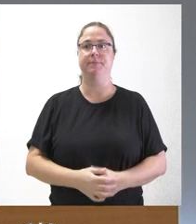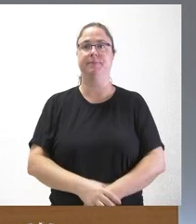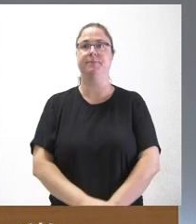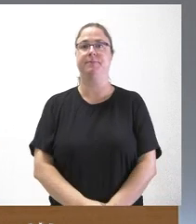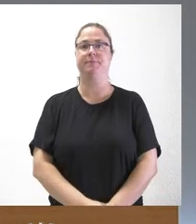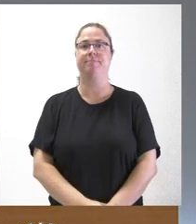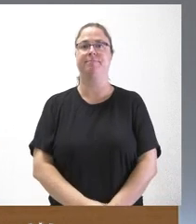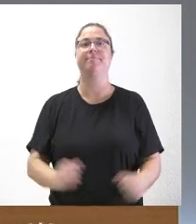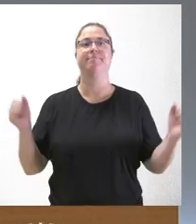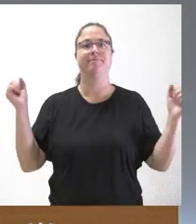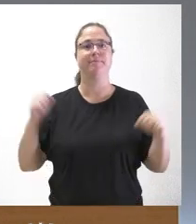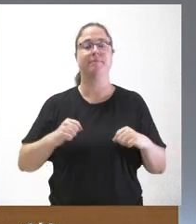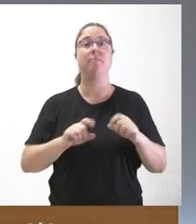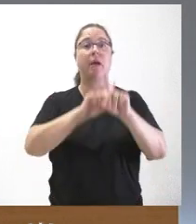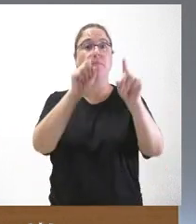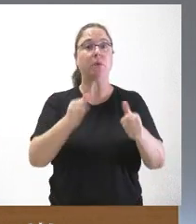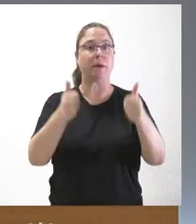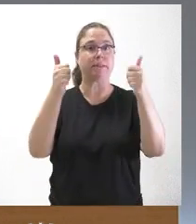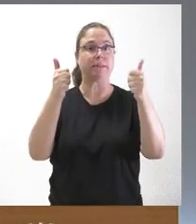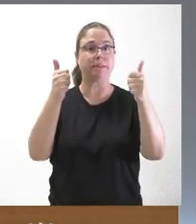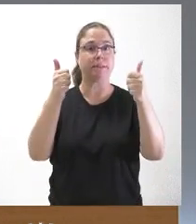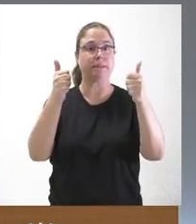De acuerdo, pues ¿hay alguna pregunta más?